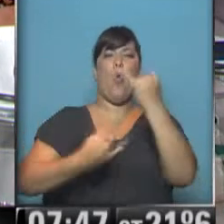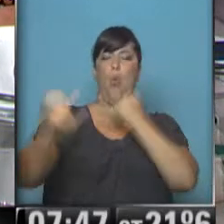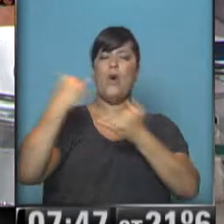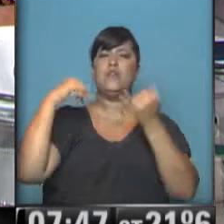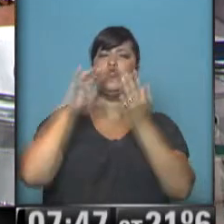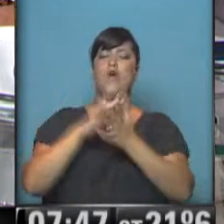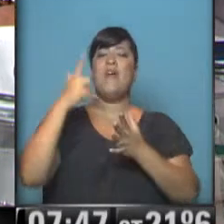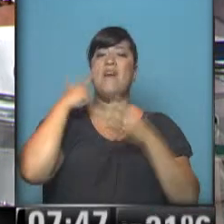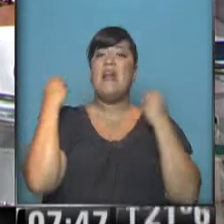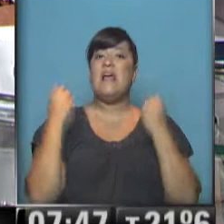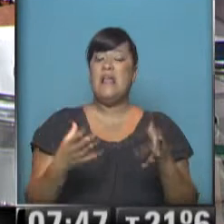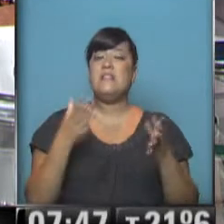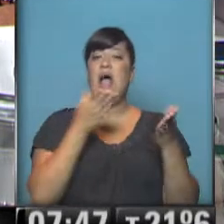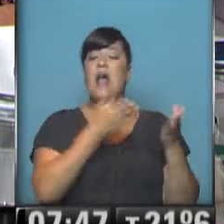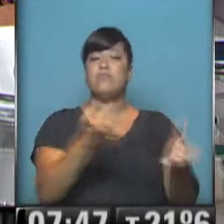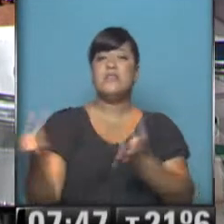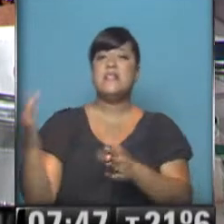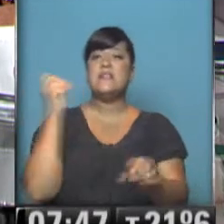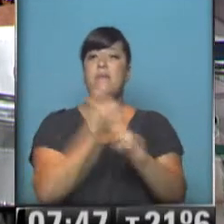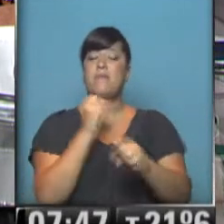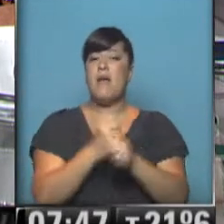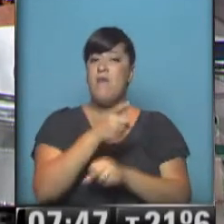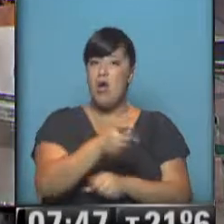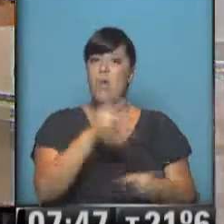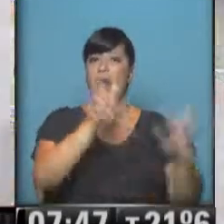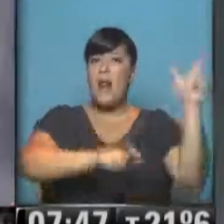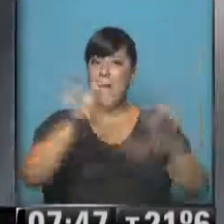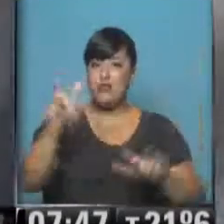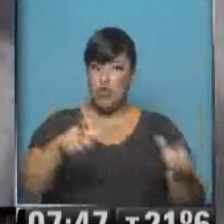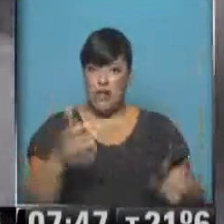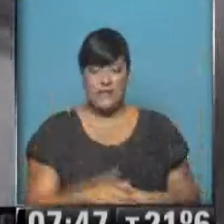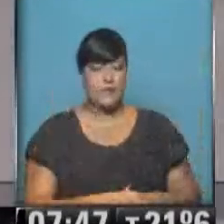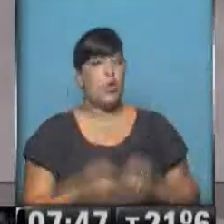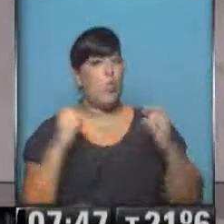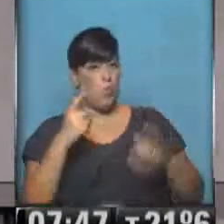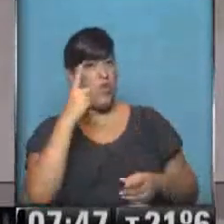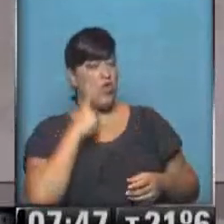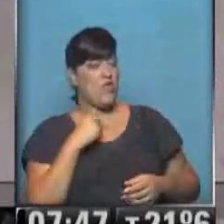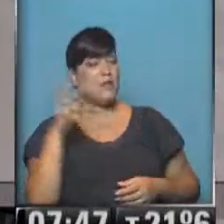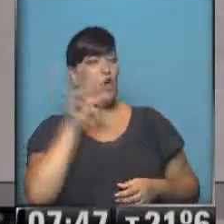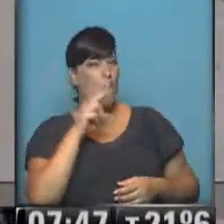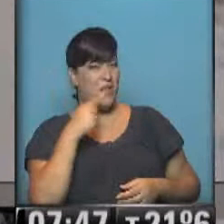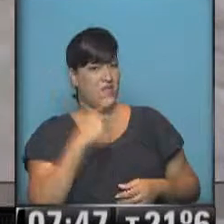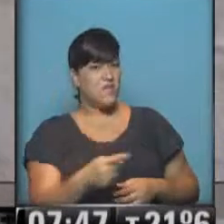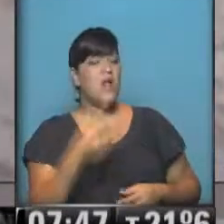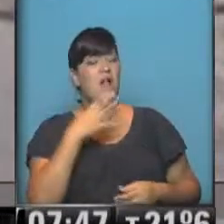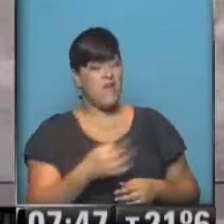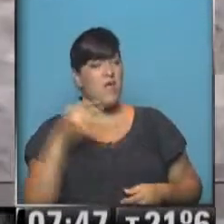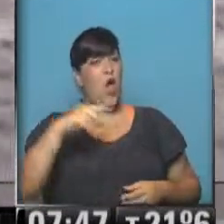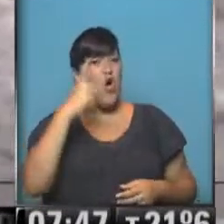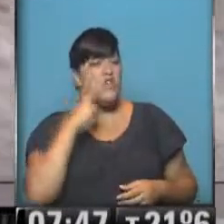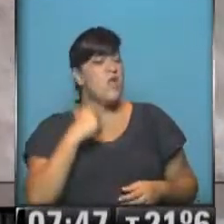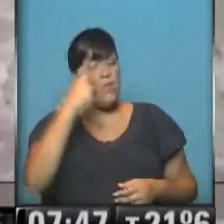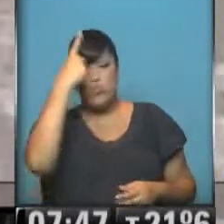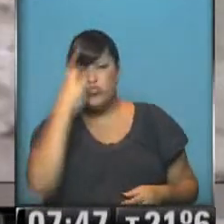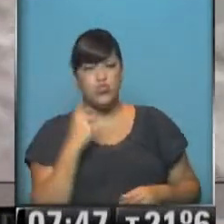dan los trabajos de asistencia a las personas evacuadas. Buen día. Hola, buen día y bueno, la verdad que es un día muy triste para nosotros.